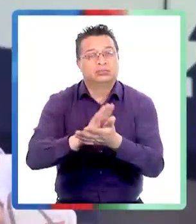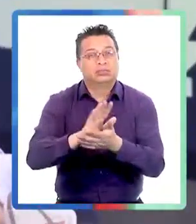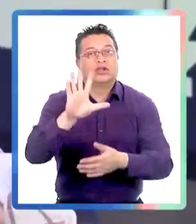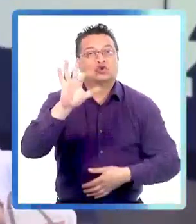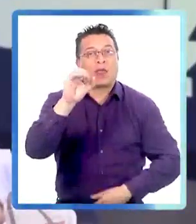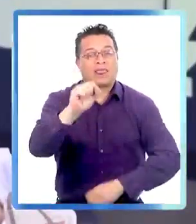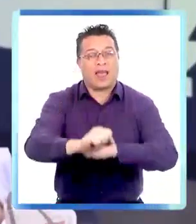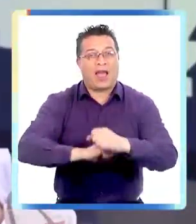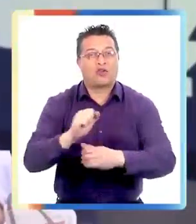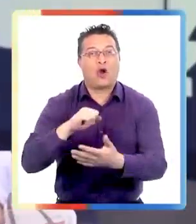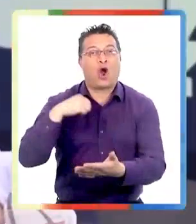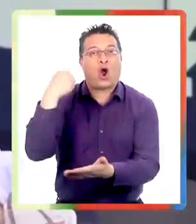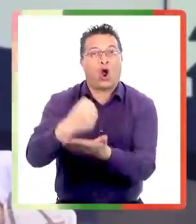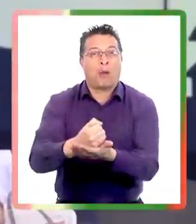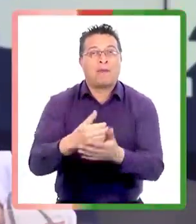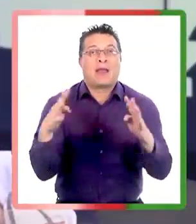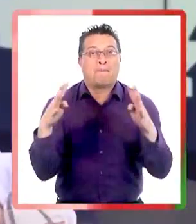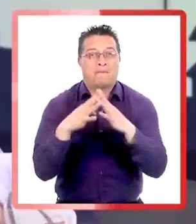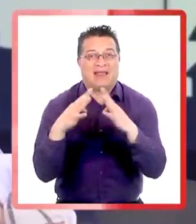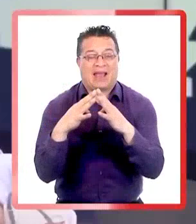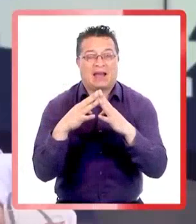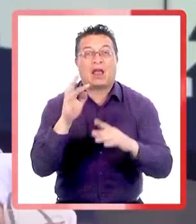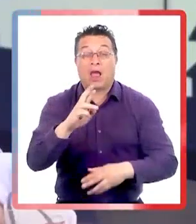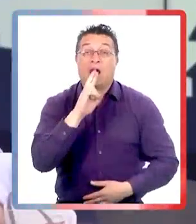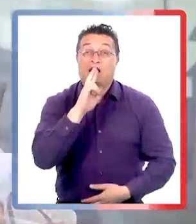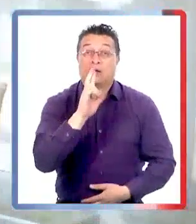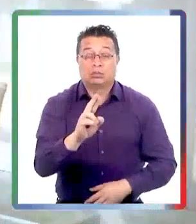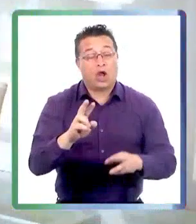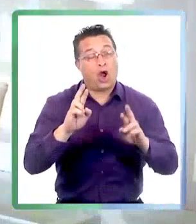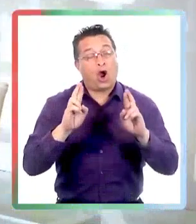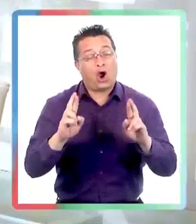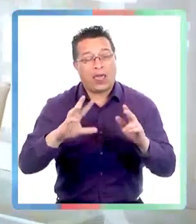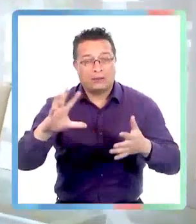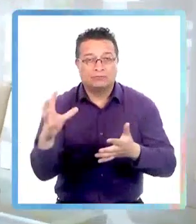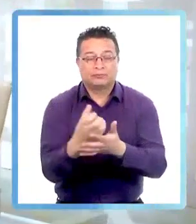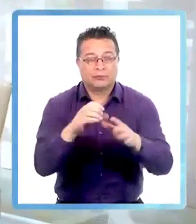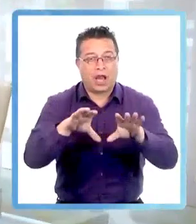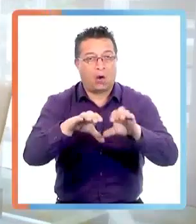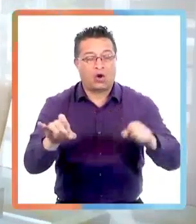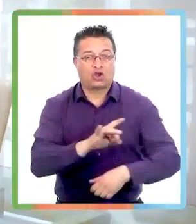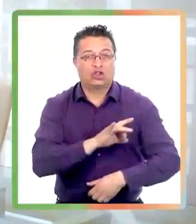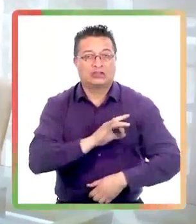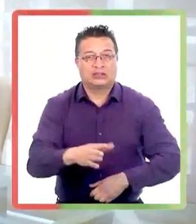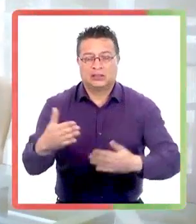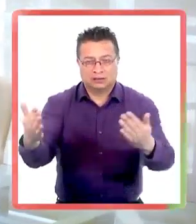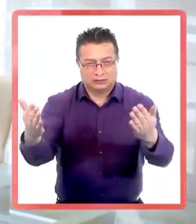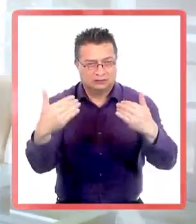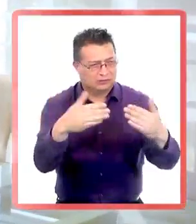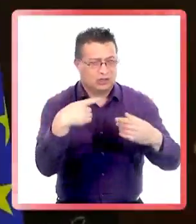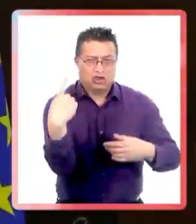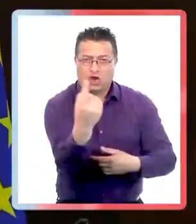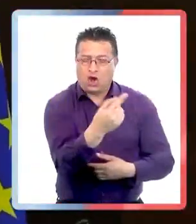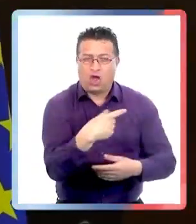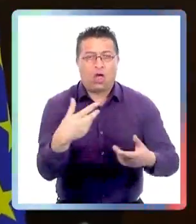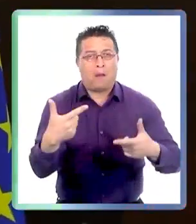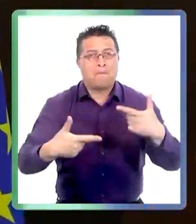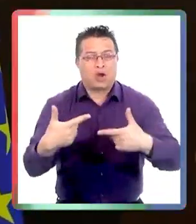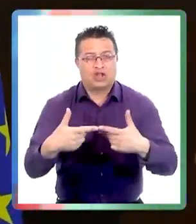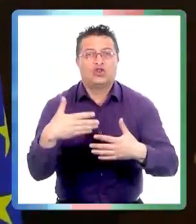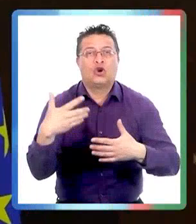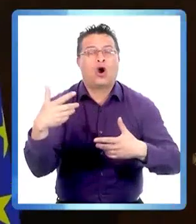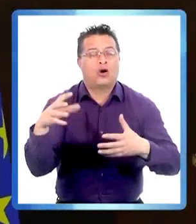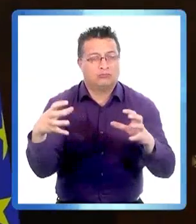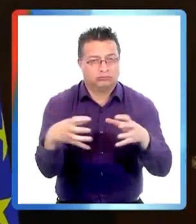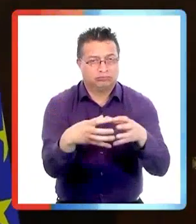consultado por la conmemoración de los 50 años del golpe militar y respondió que espera lograr un consenso en Chile e invitó a todos